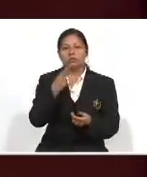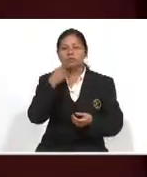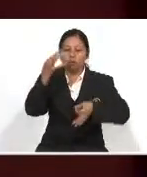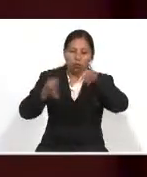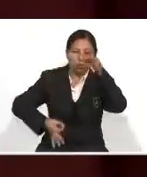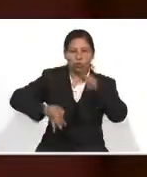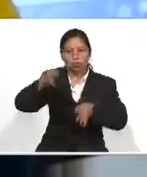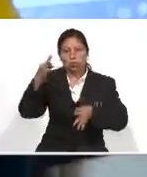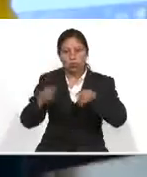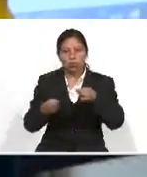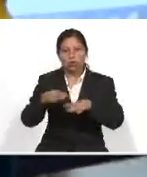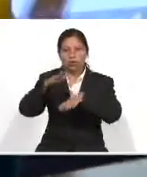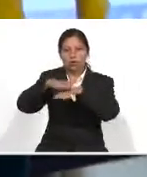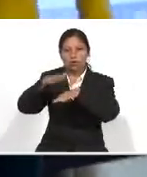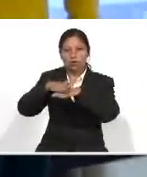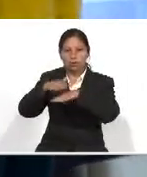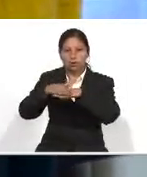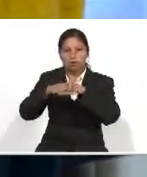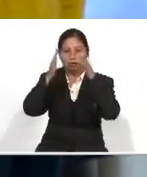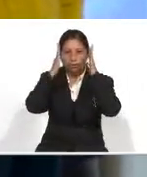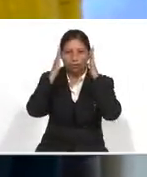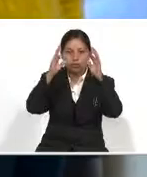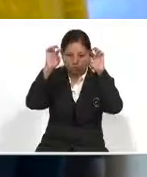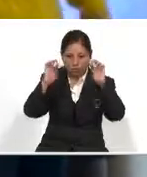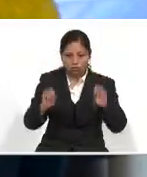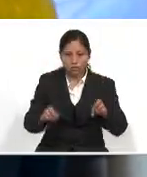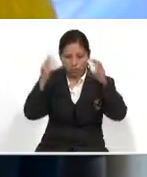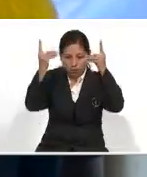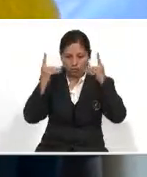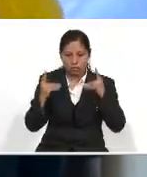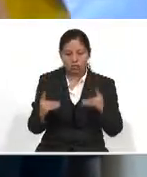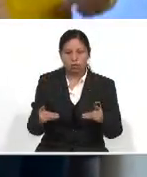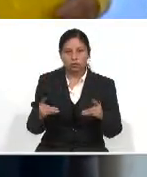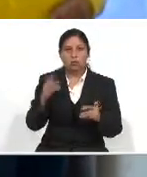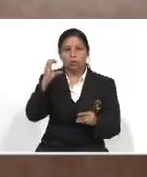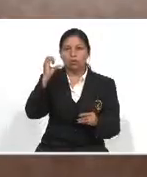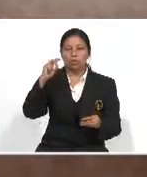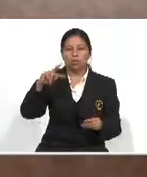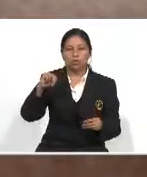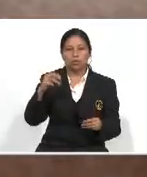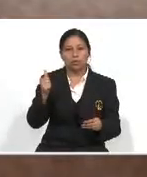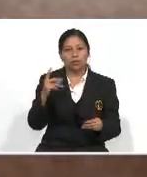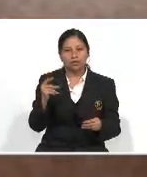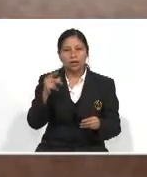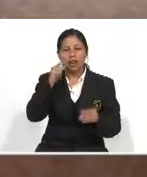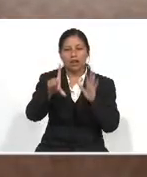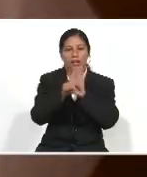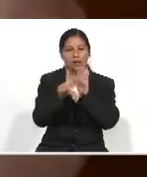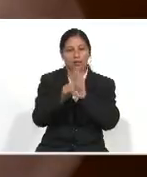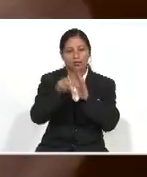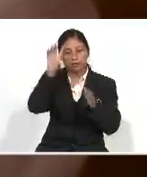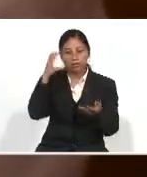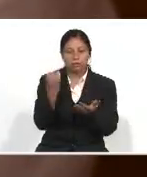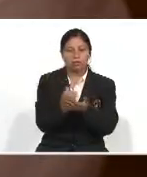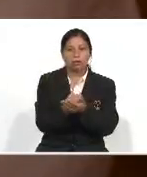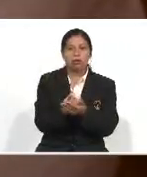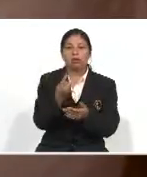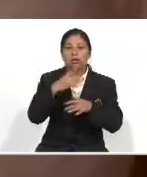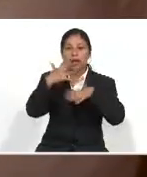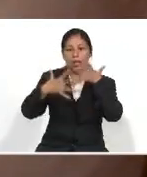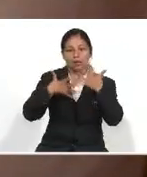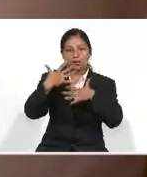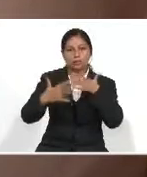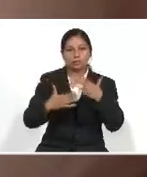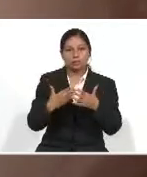juicio El accionar Del Consejo Nacional Para la atención De las personas Con discapacidad Con nadie Para poder ser Implementada esta ley Al no crearse La unidad de lengua De